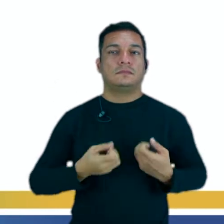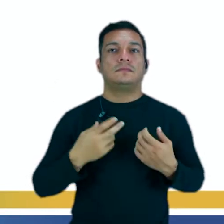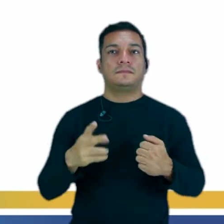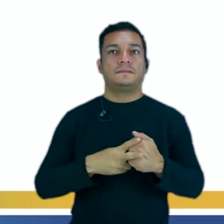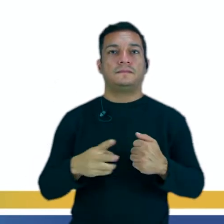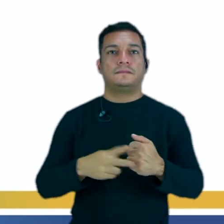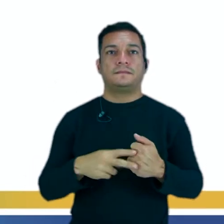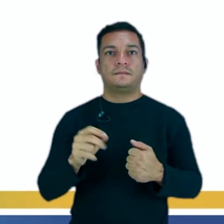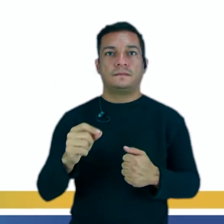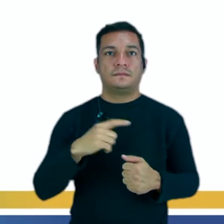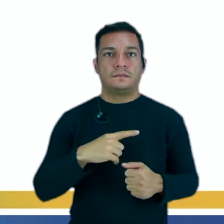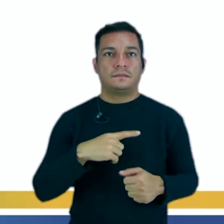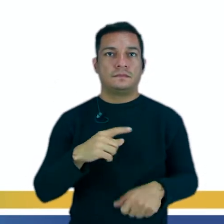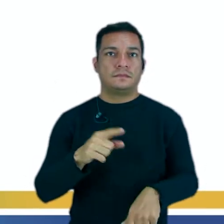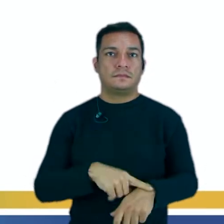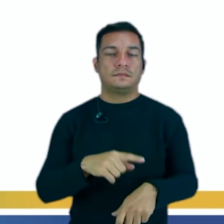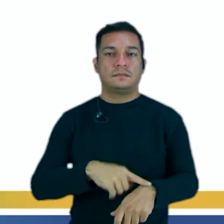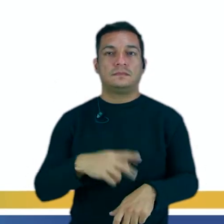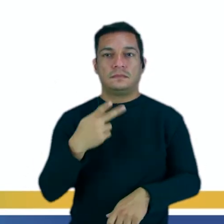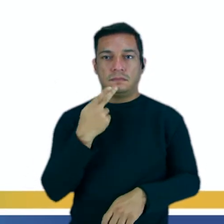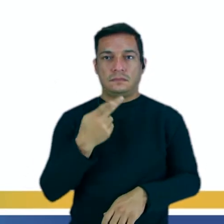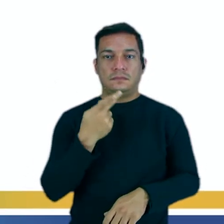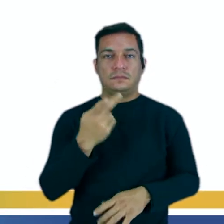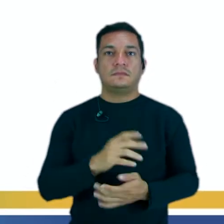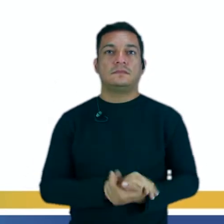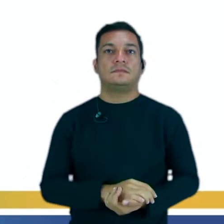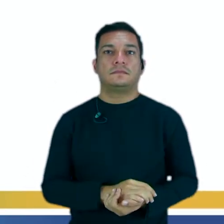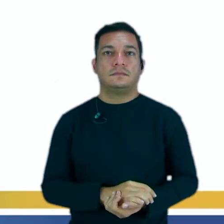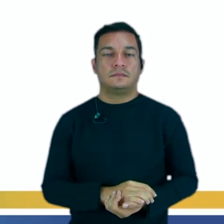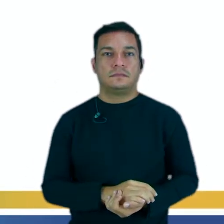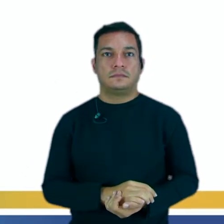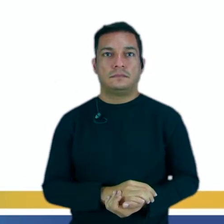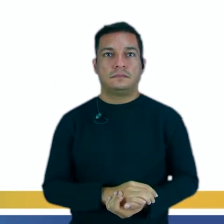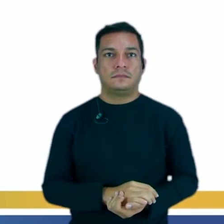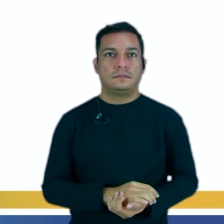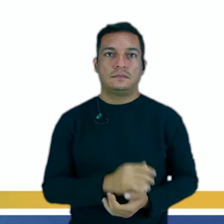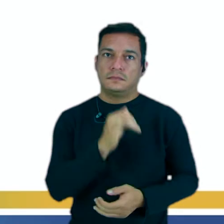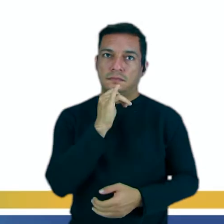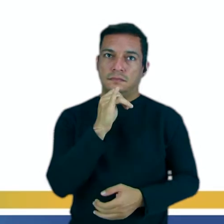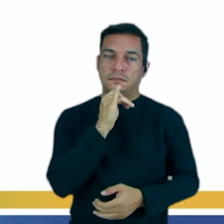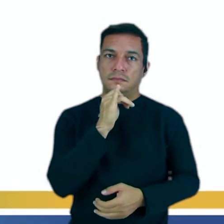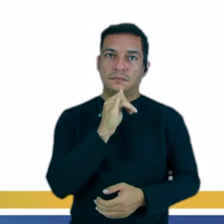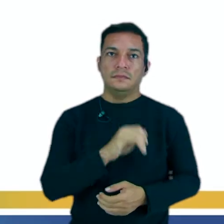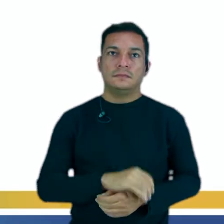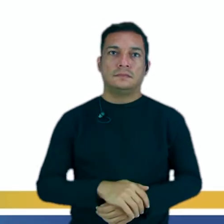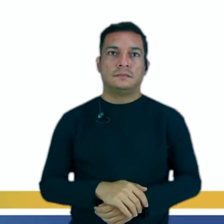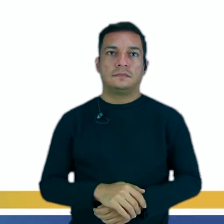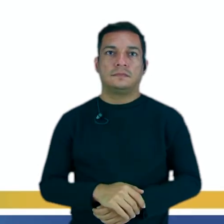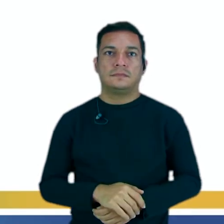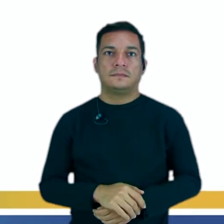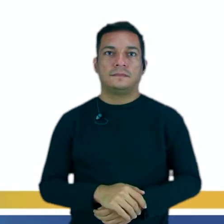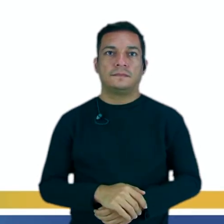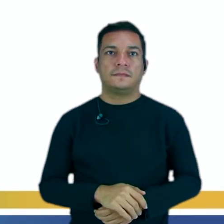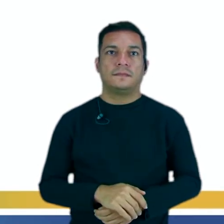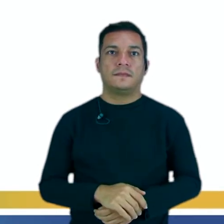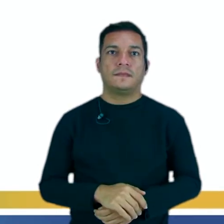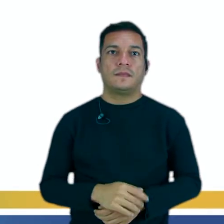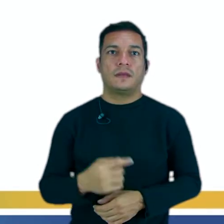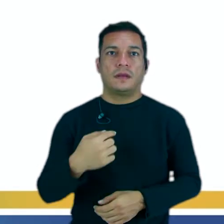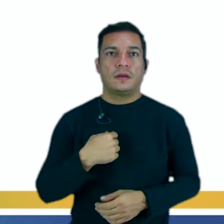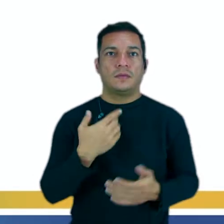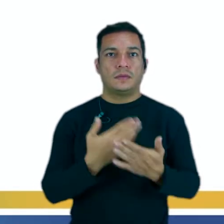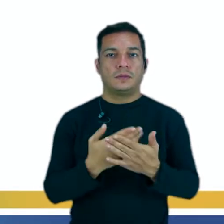verbo que se da en el mismo momento en que se habla. ¿Sí? Entonces, por ejemplo, tenemos, yo estudio